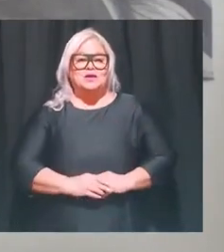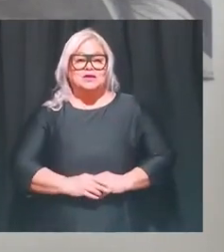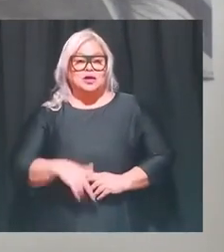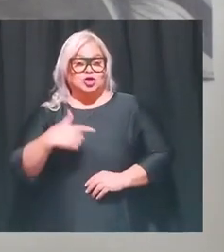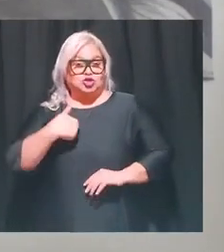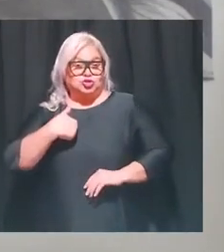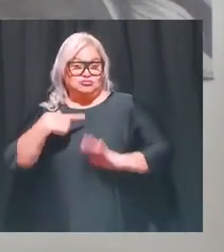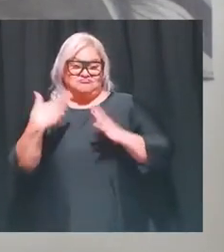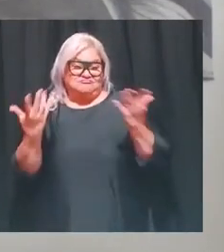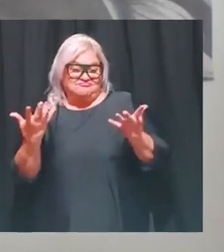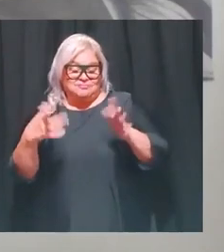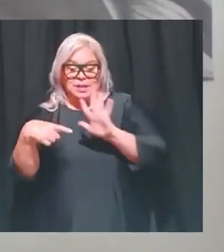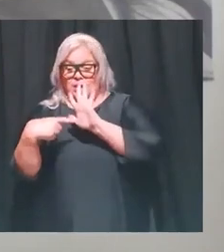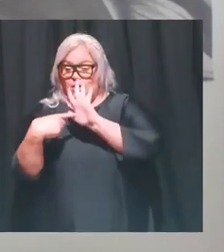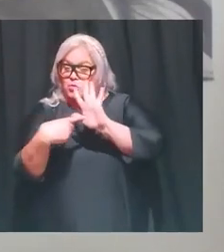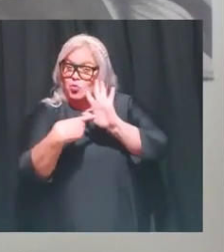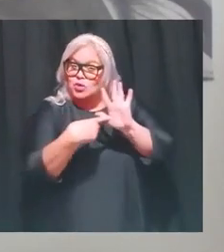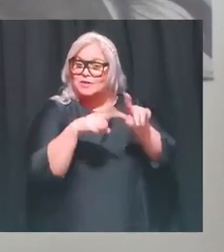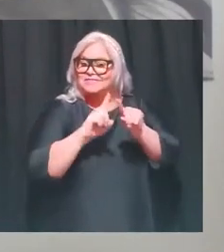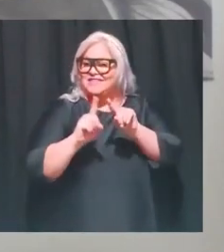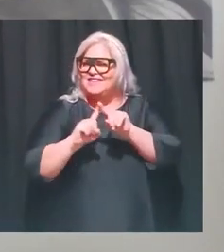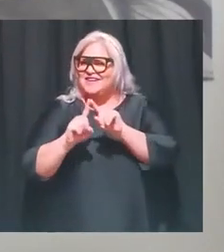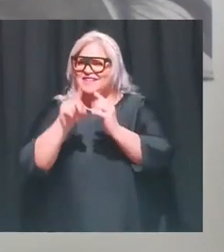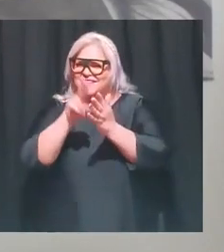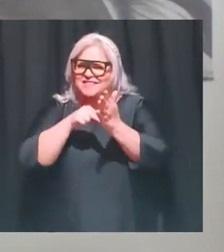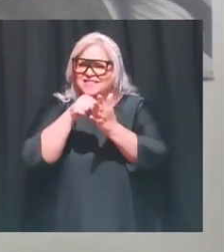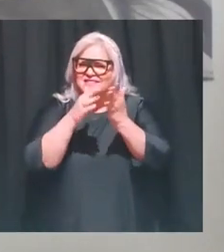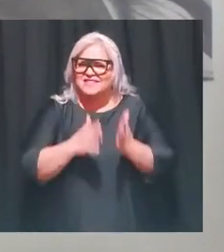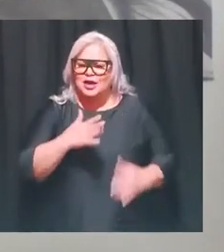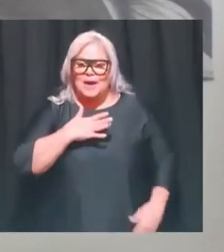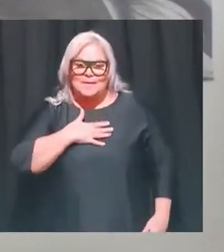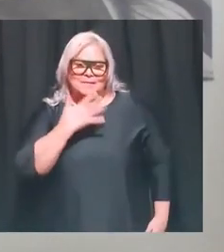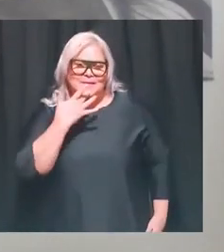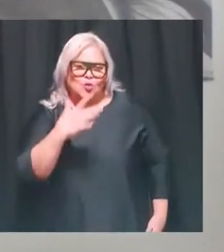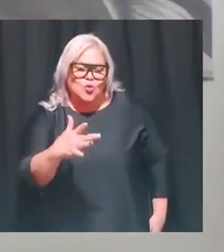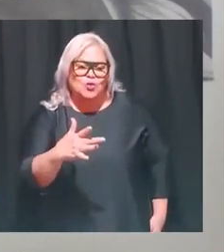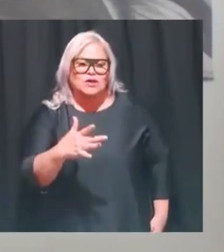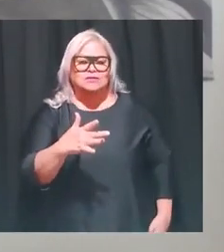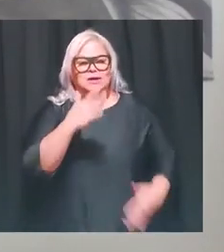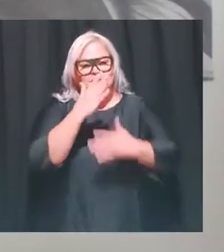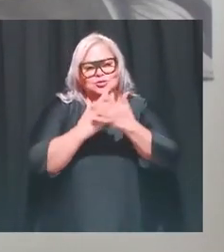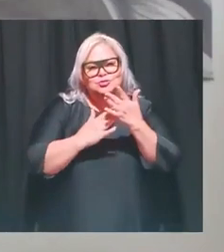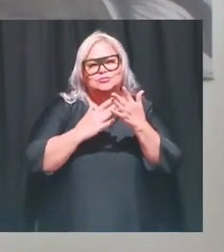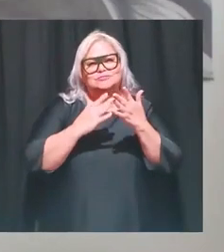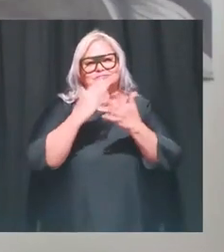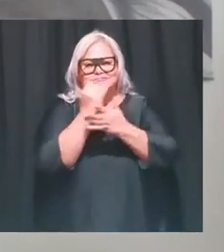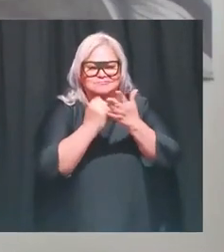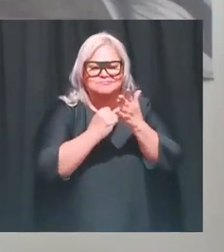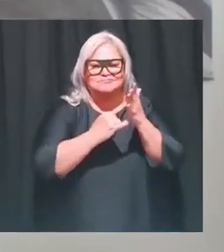les mostré distintas artistas y artistas que a mí me gustan y algunas piezas de sus dibujos